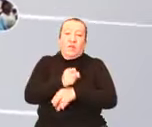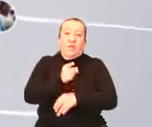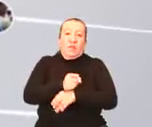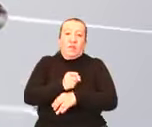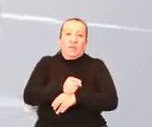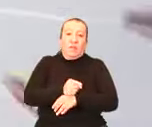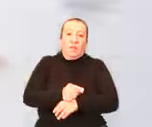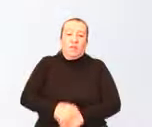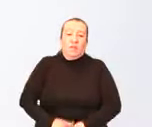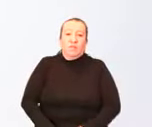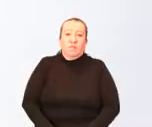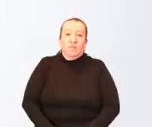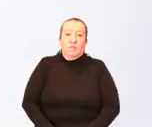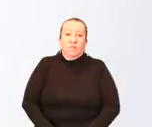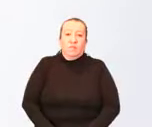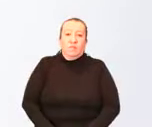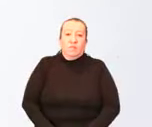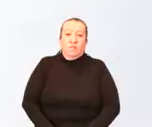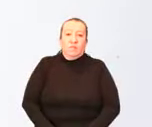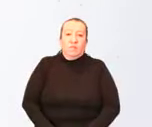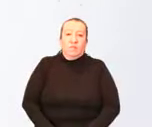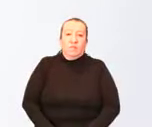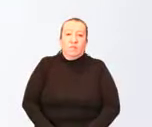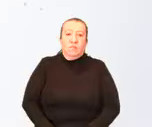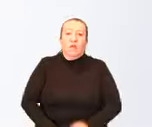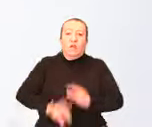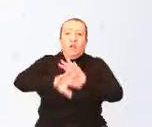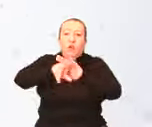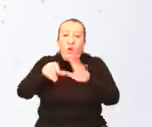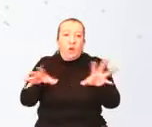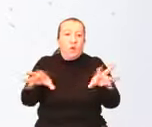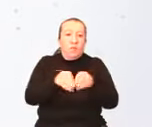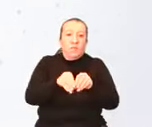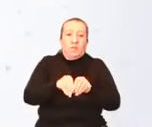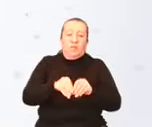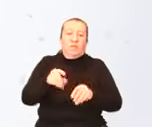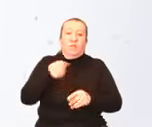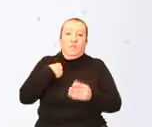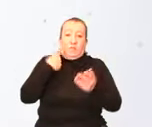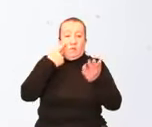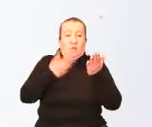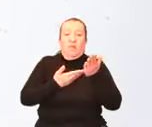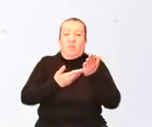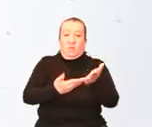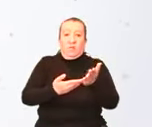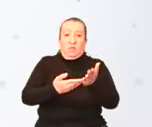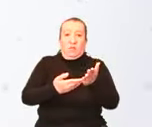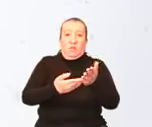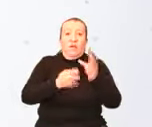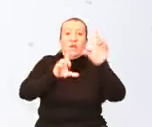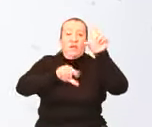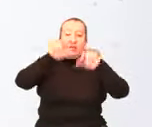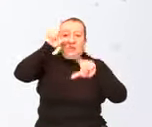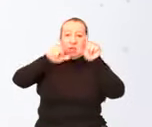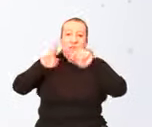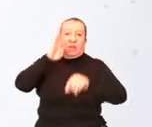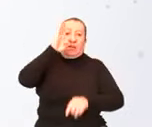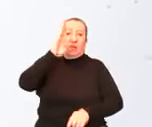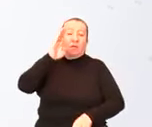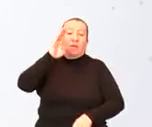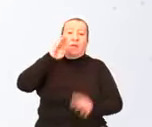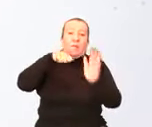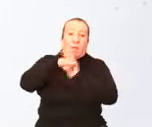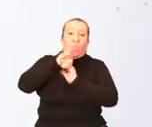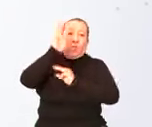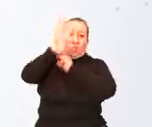acaso nosotros no hemos inventado lo del saqueo y ya está comprobado. Ya les demostré la estadística del Banco Mundial, les demostré la estadística de Transparencia